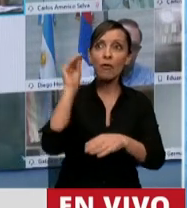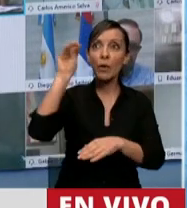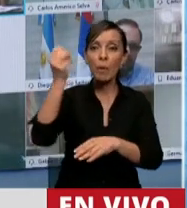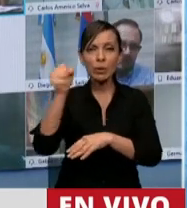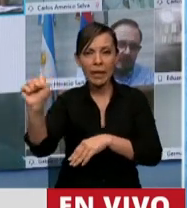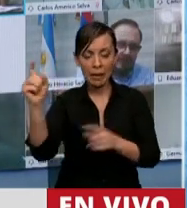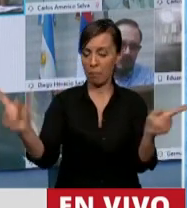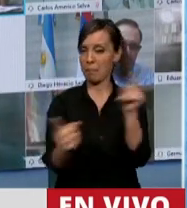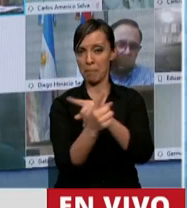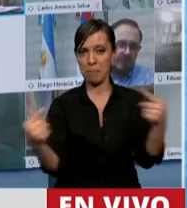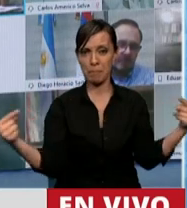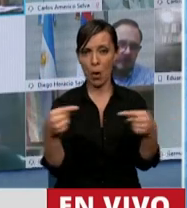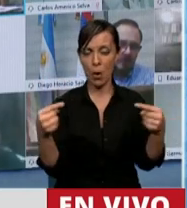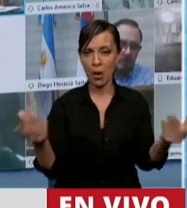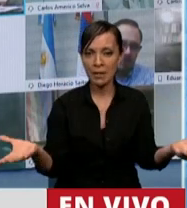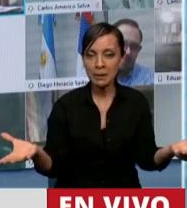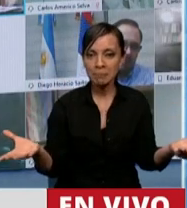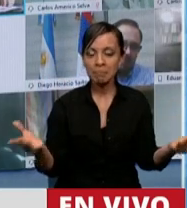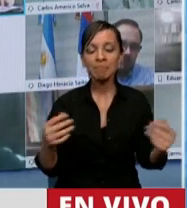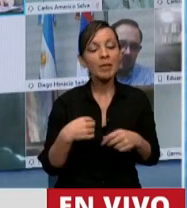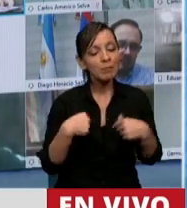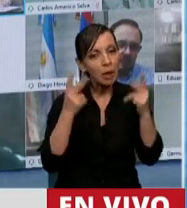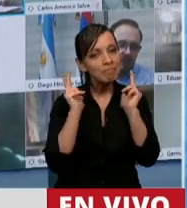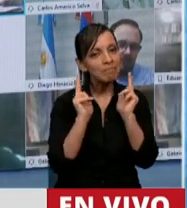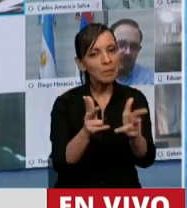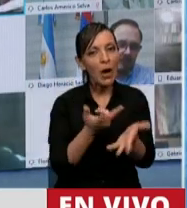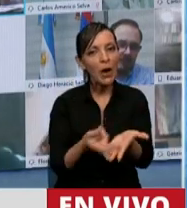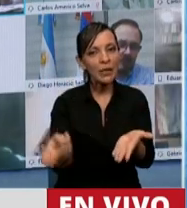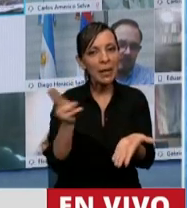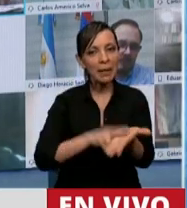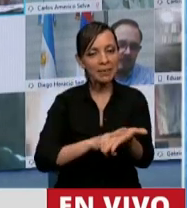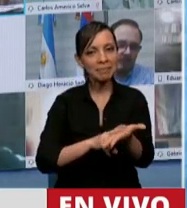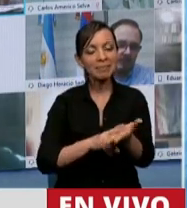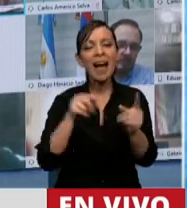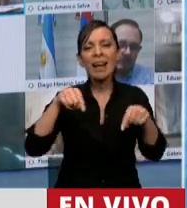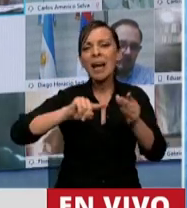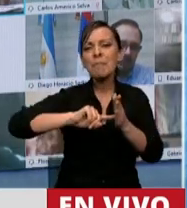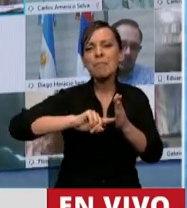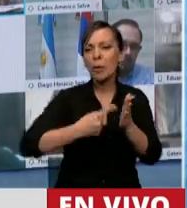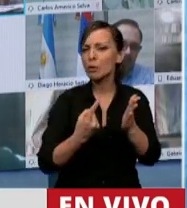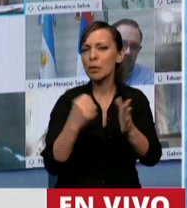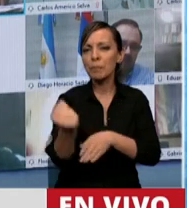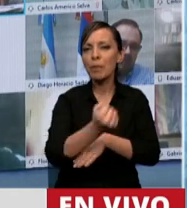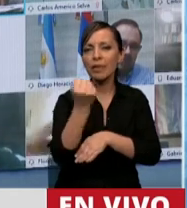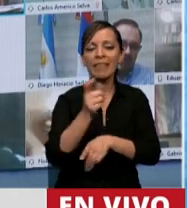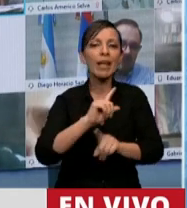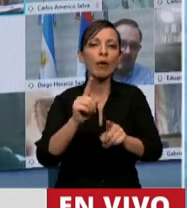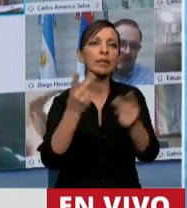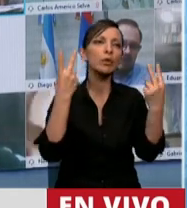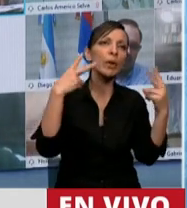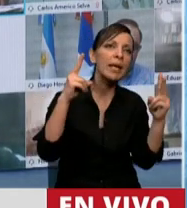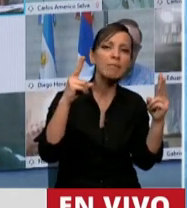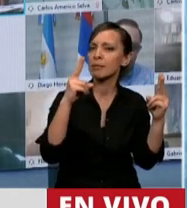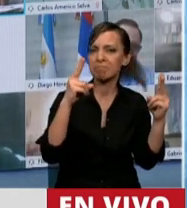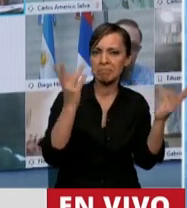Entonces, yo quiero volver a decir que acá el punto no tiene que ver con la discusión del turismo.